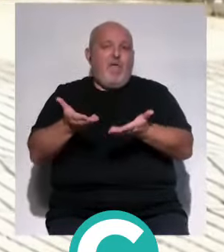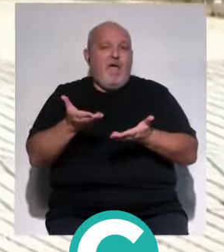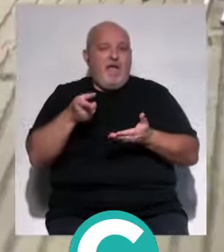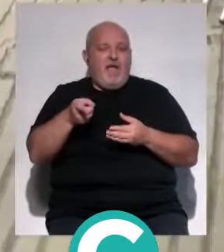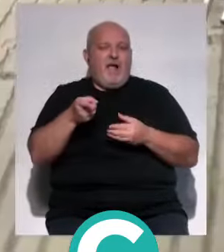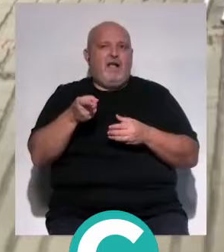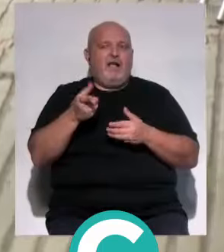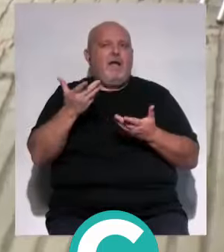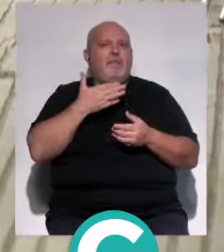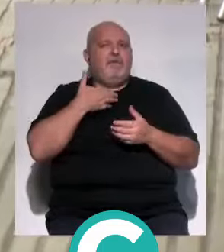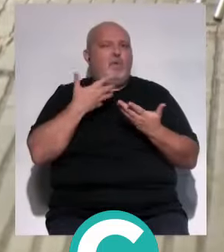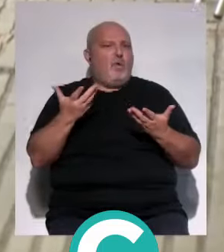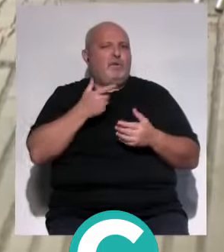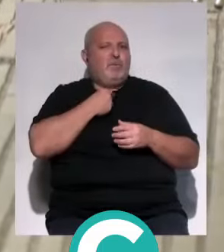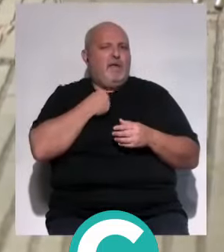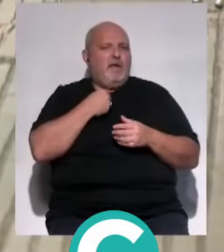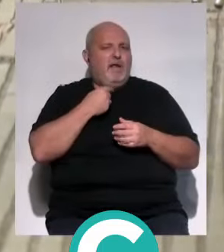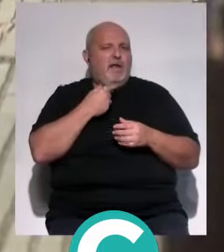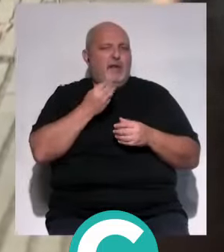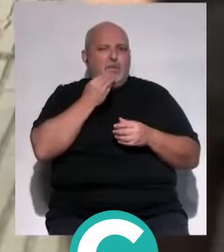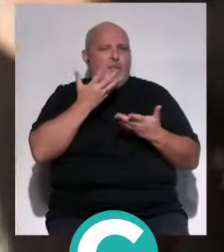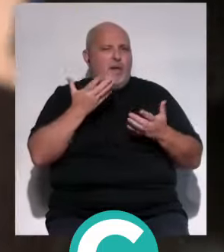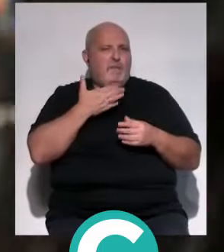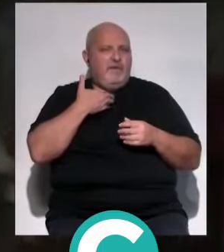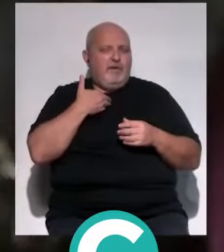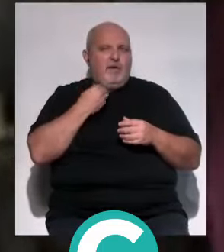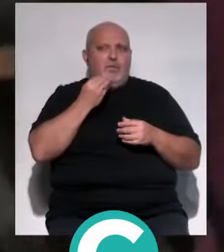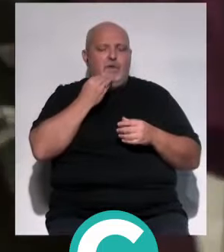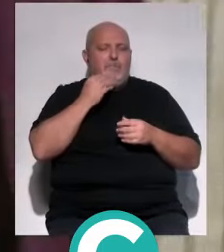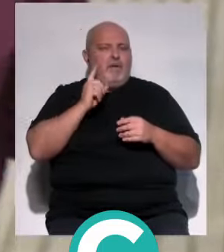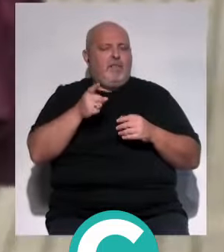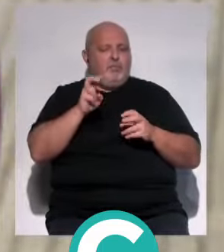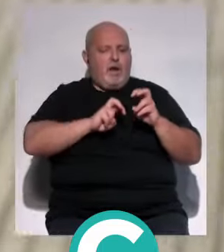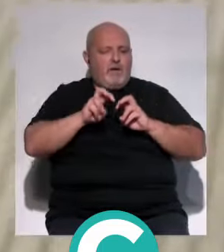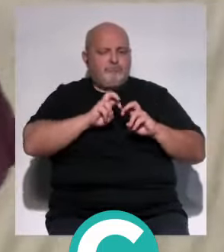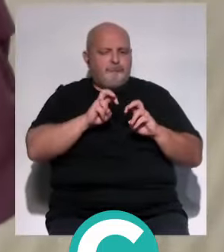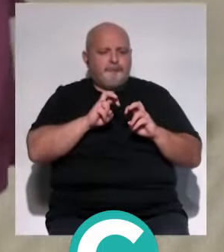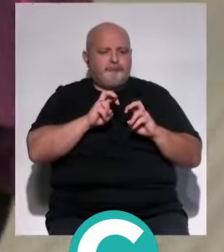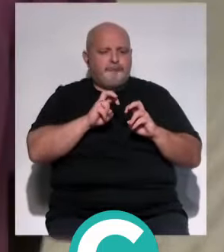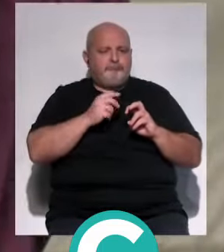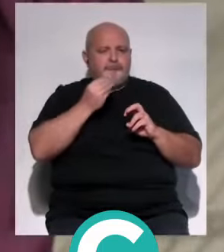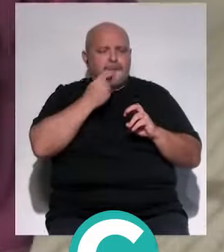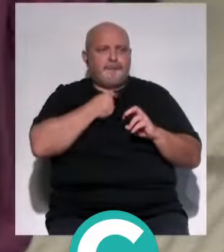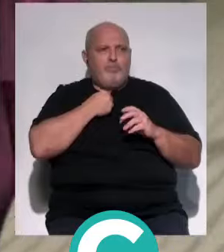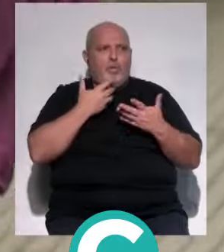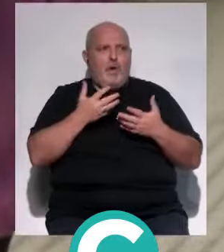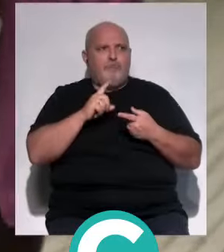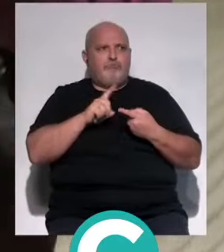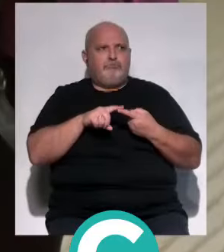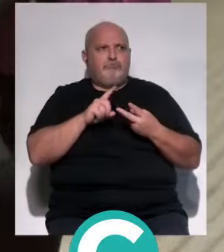a, bueno, ¿qué te apetece hoy de comer? Yo siempre digo que coman a la carta, que busquen qué alimento les apetece,